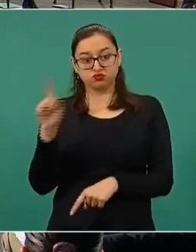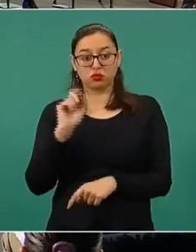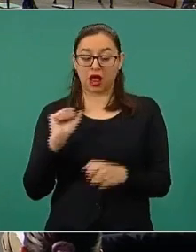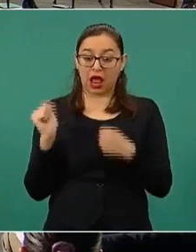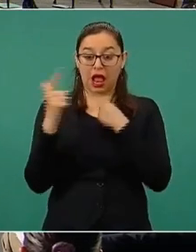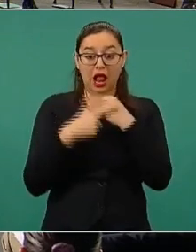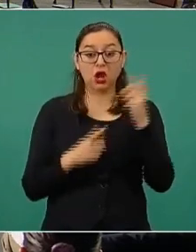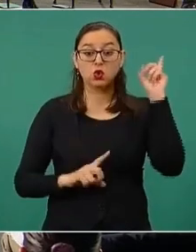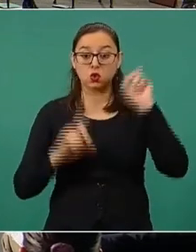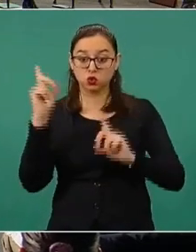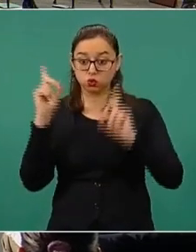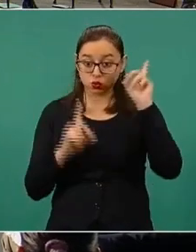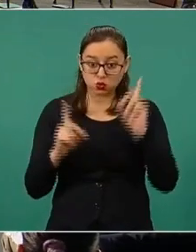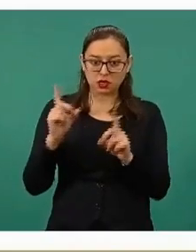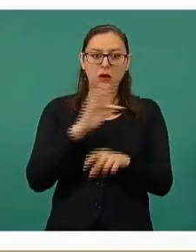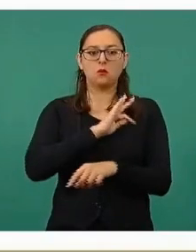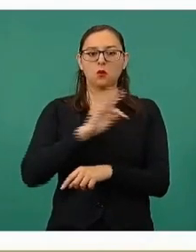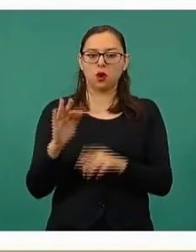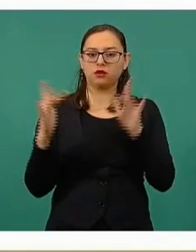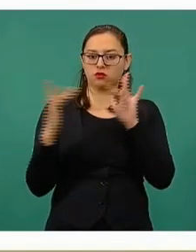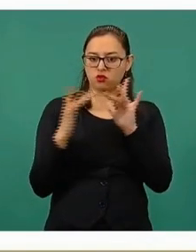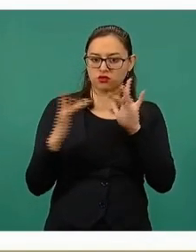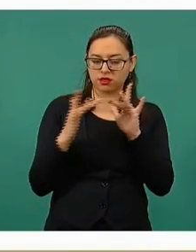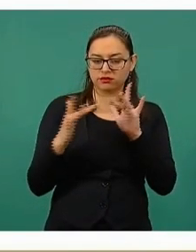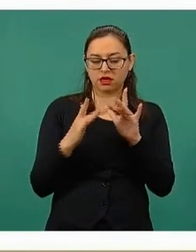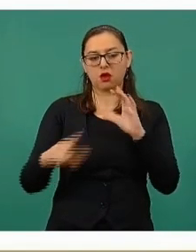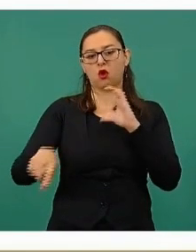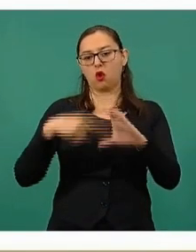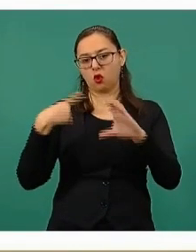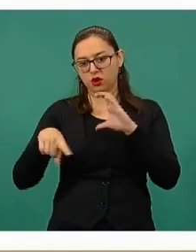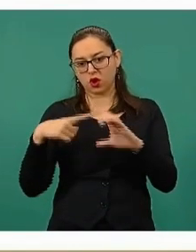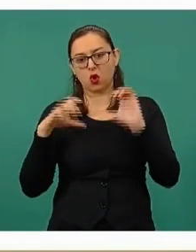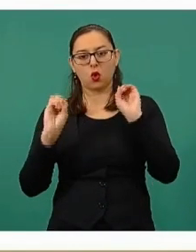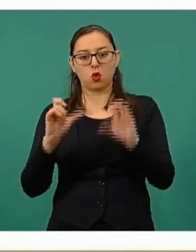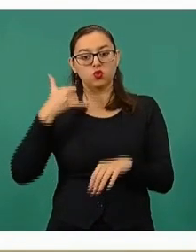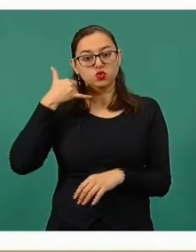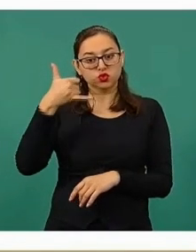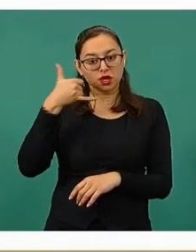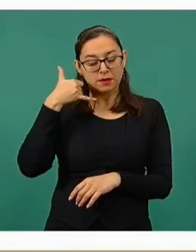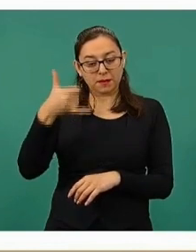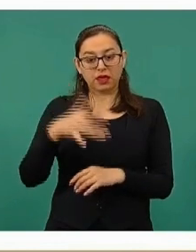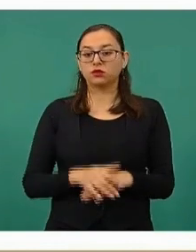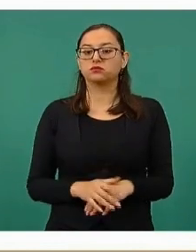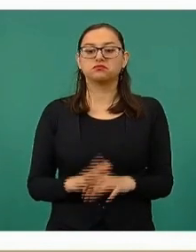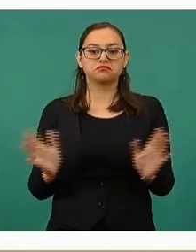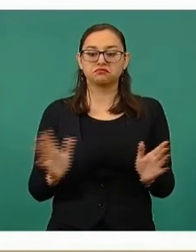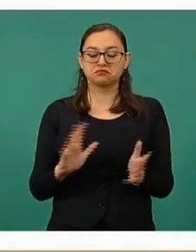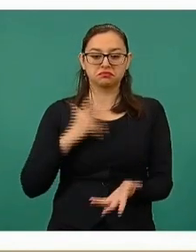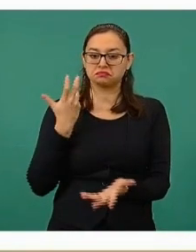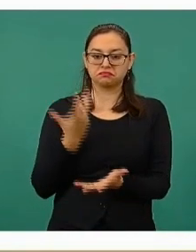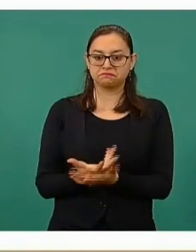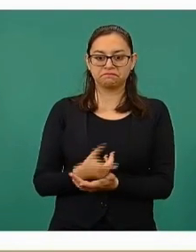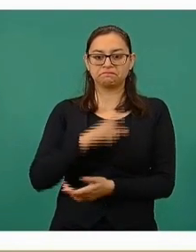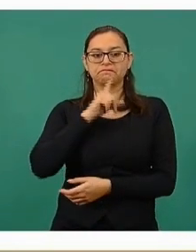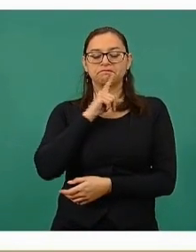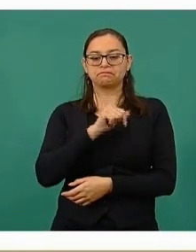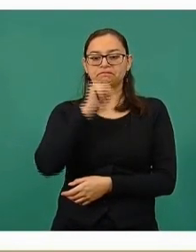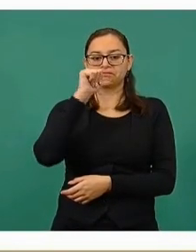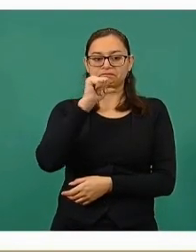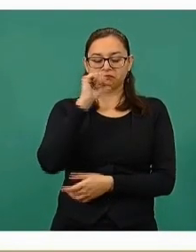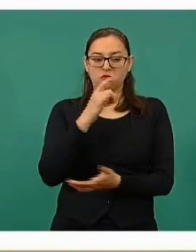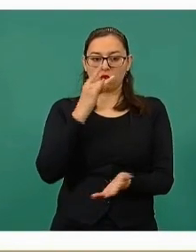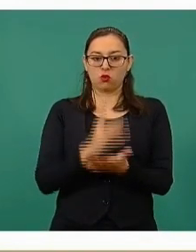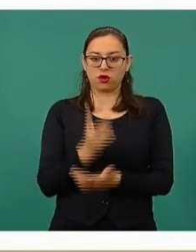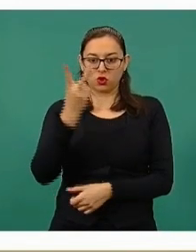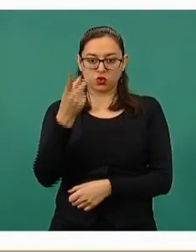llamadas seguirán vigentes, no habrá receso salvo los dos días conforme sea marcado y estamos a